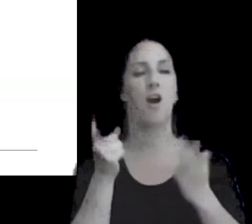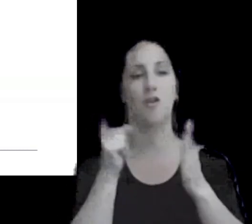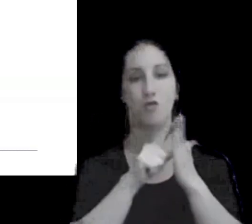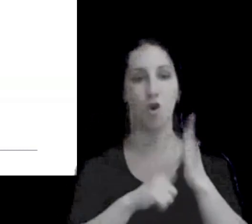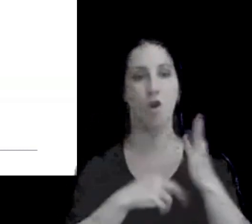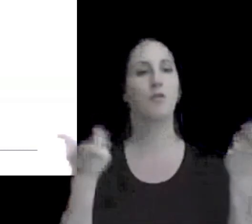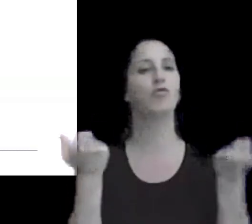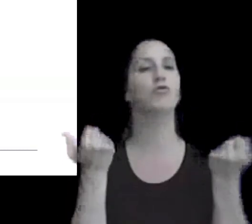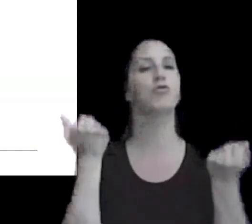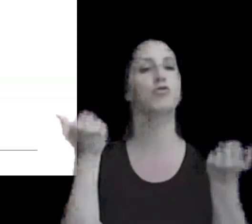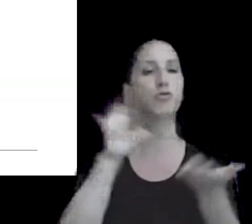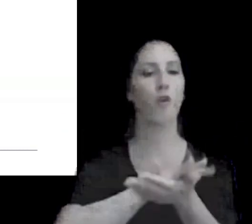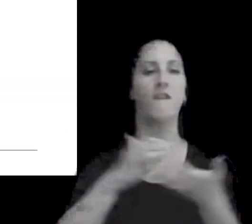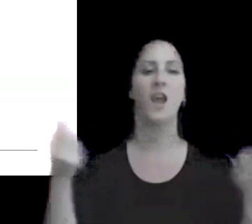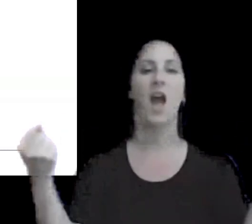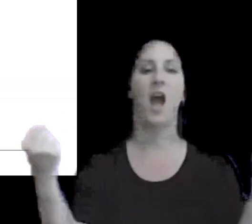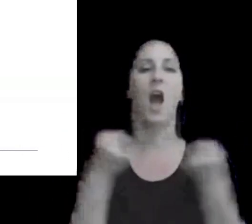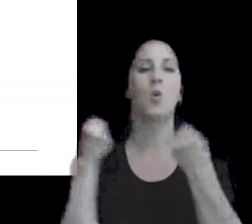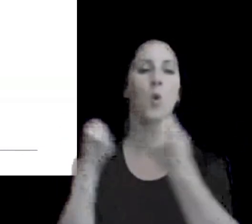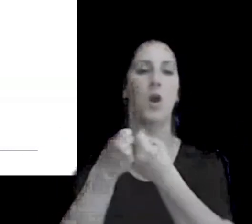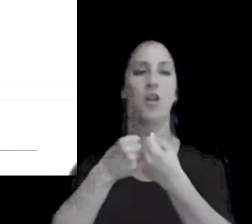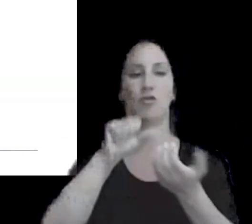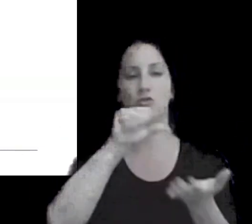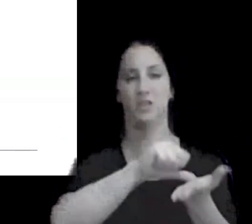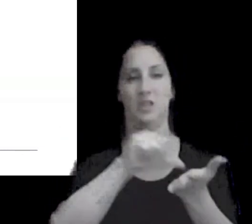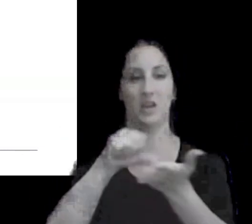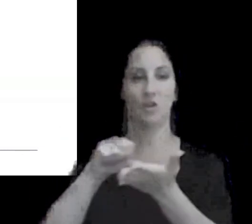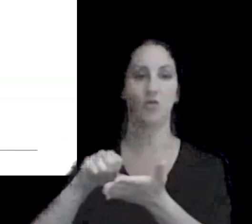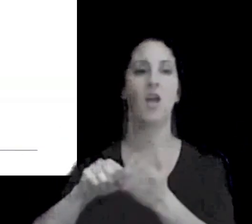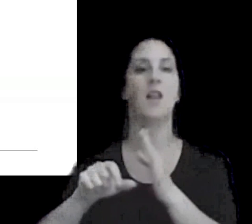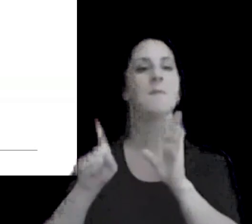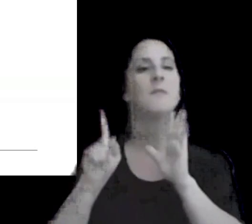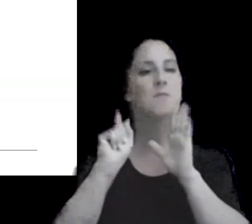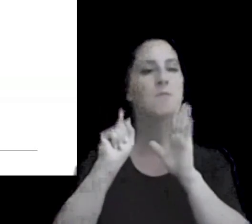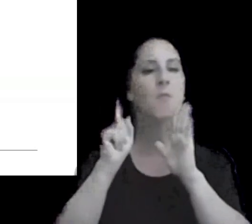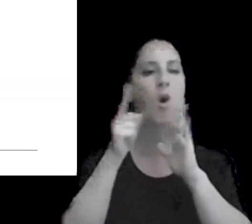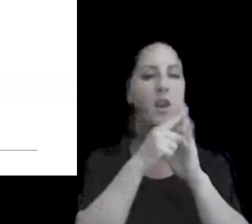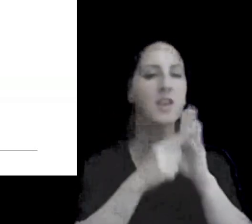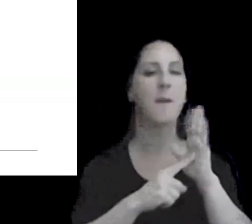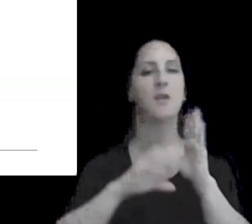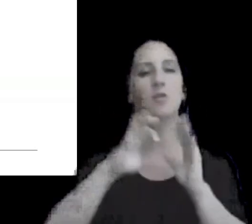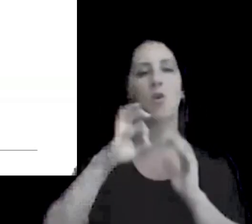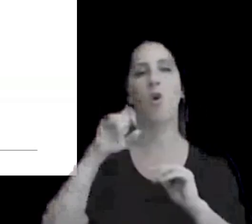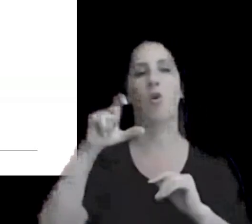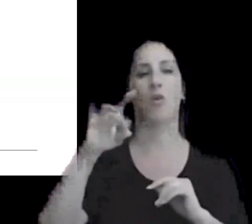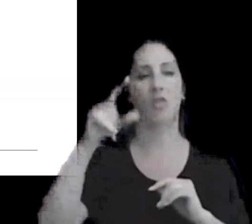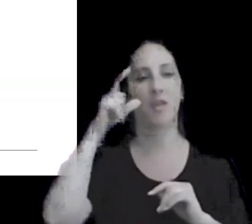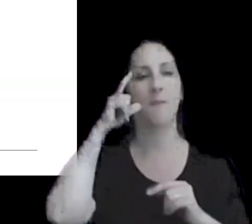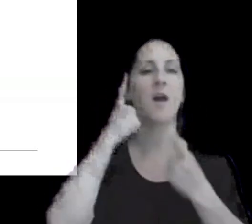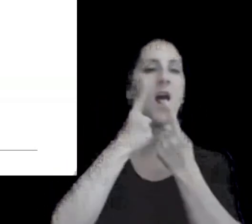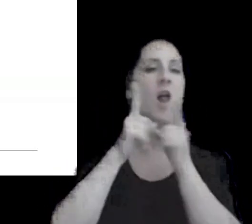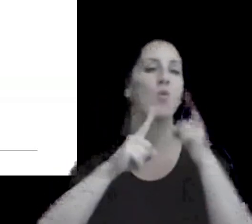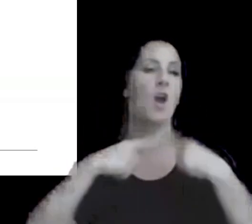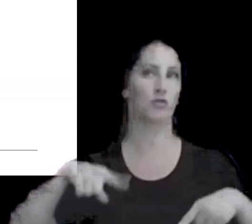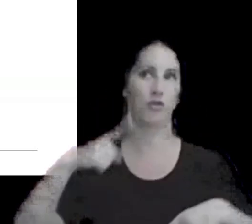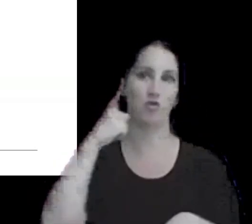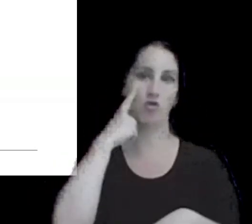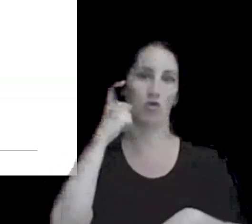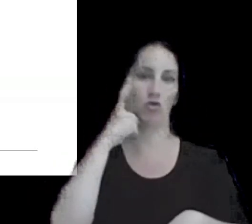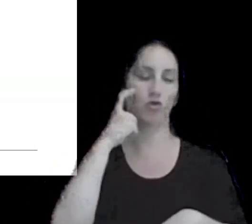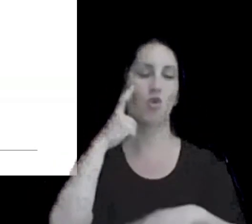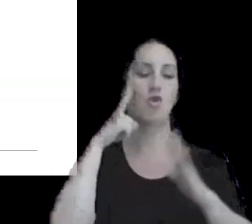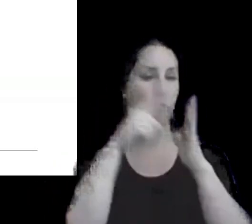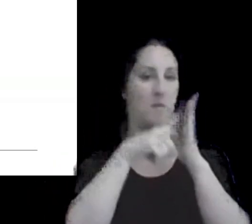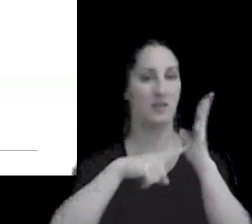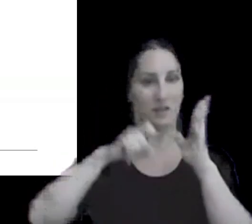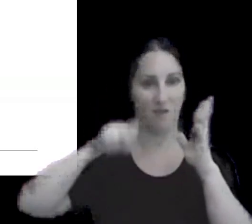internacionales y los lineamientos de la OCDE para los aspectos que no están específicamente regulados por la normativa